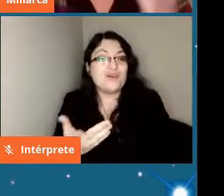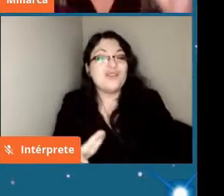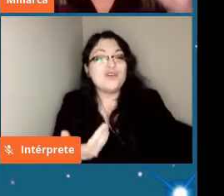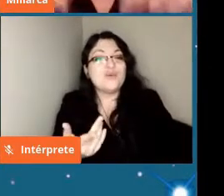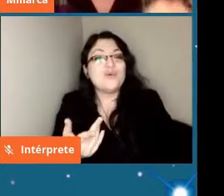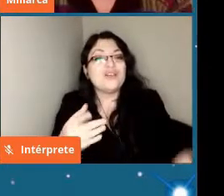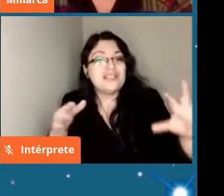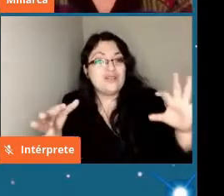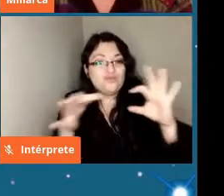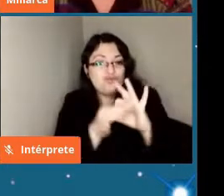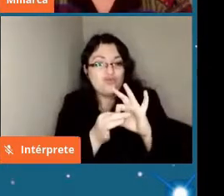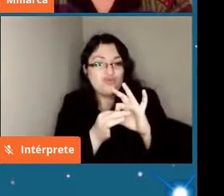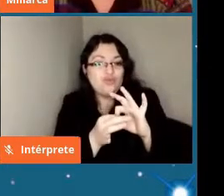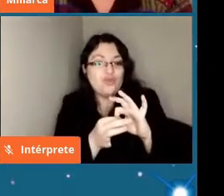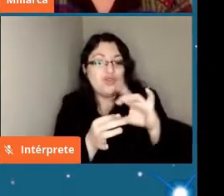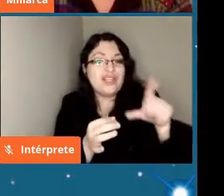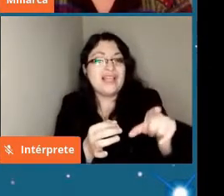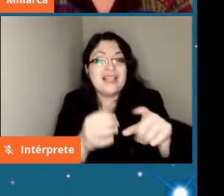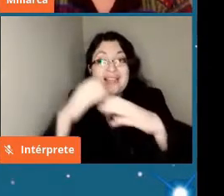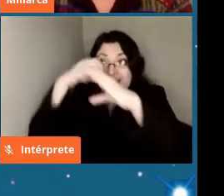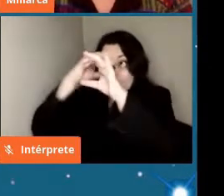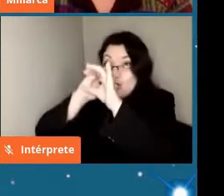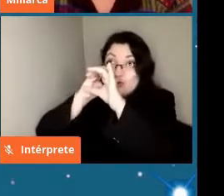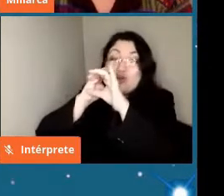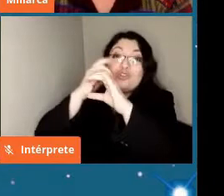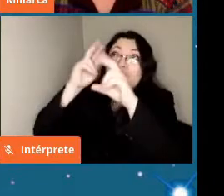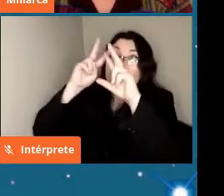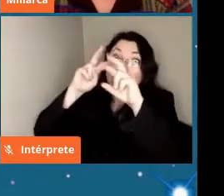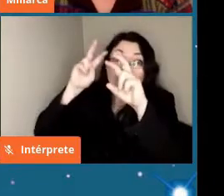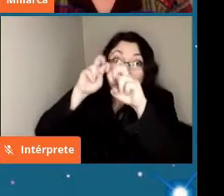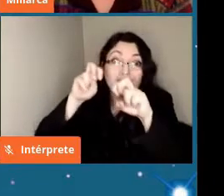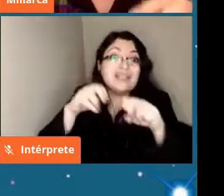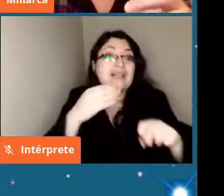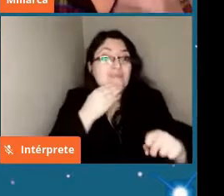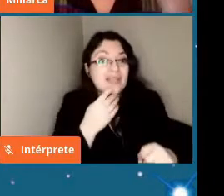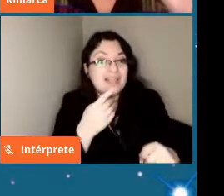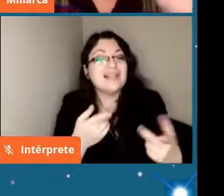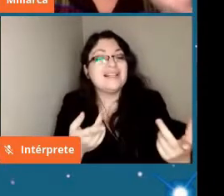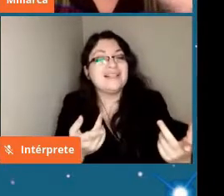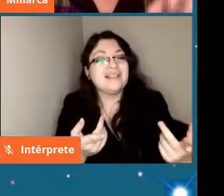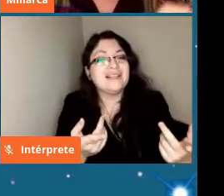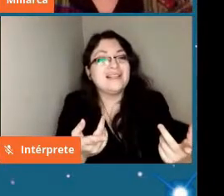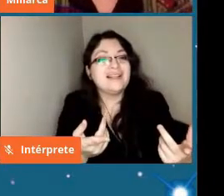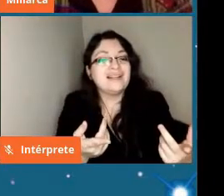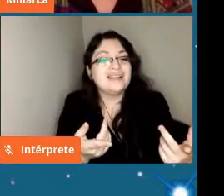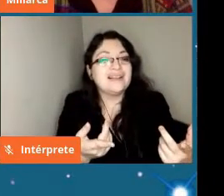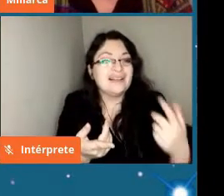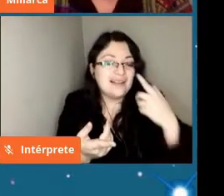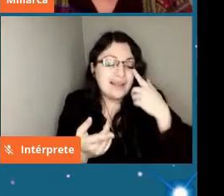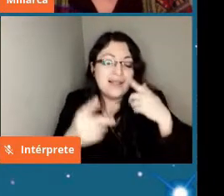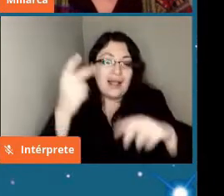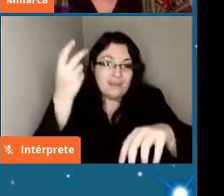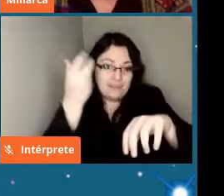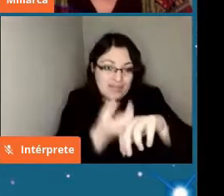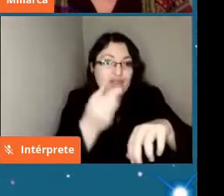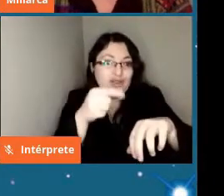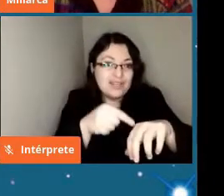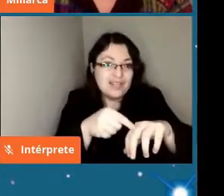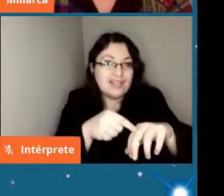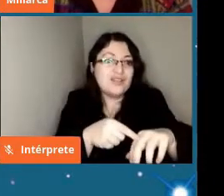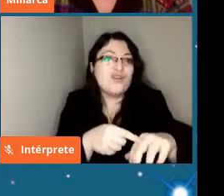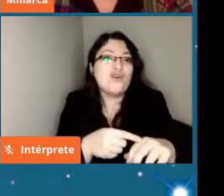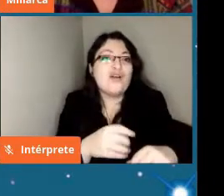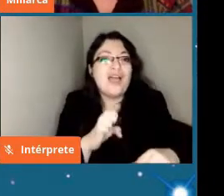astronómica y el análisis espectroscópico del meteorito el meteorito se llama